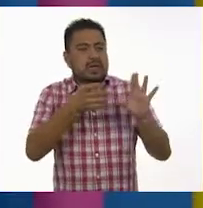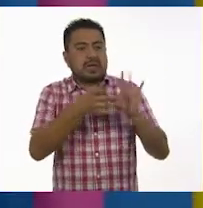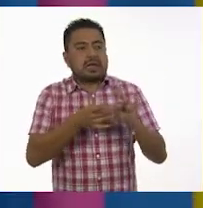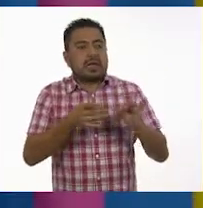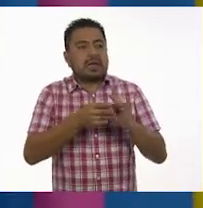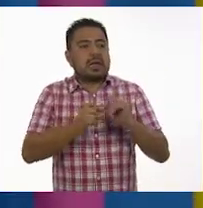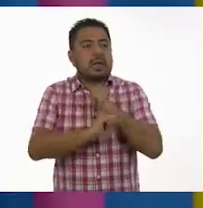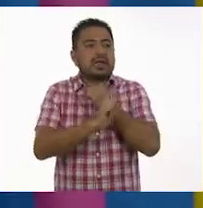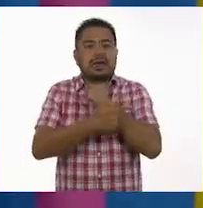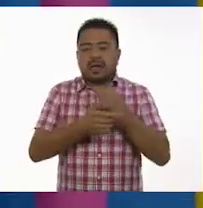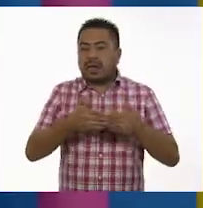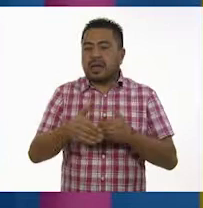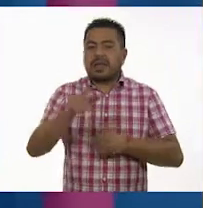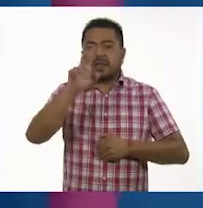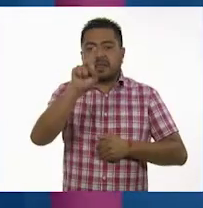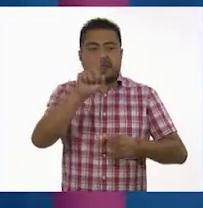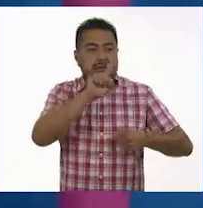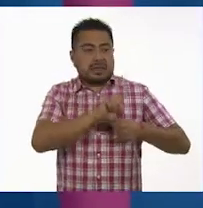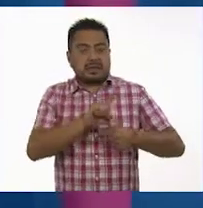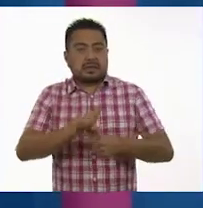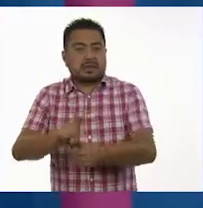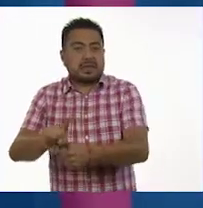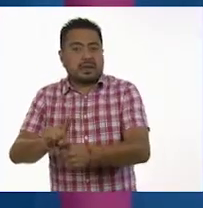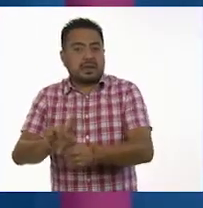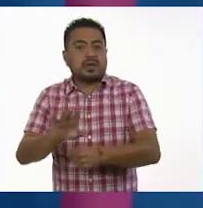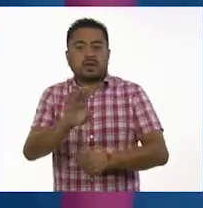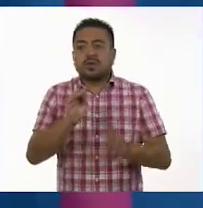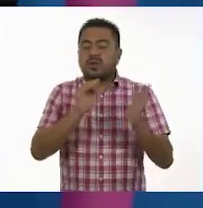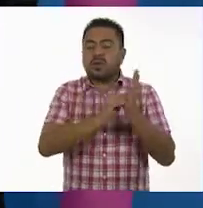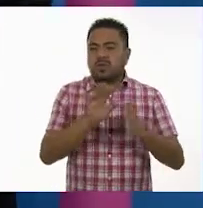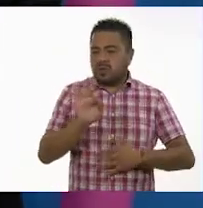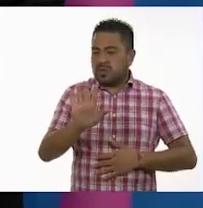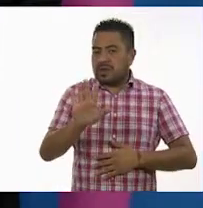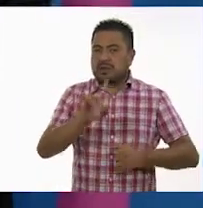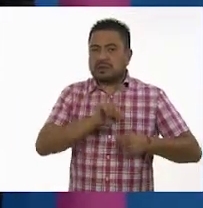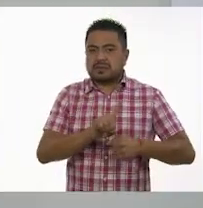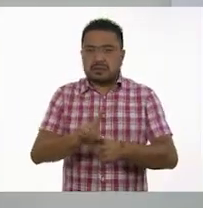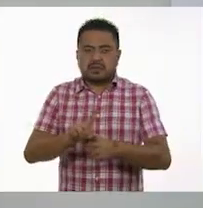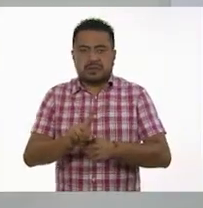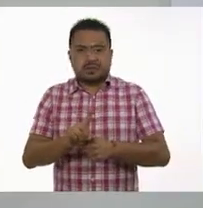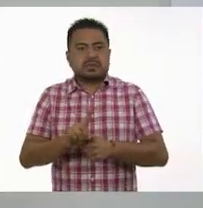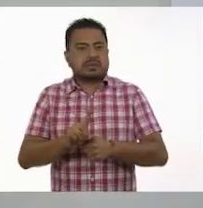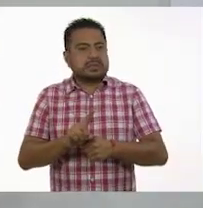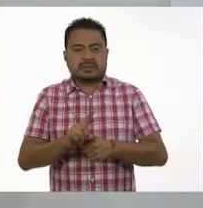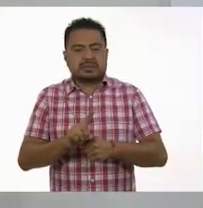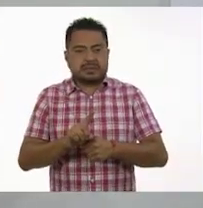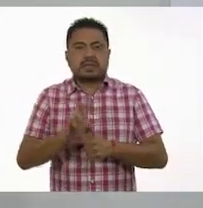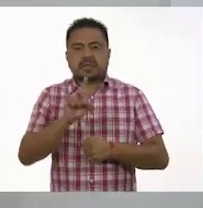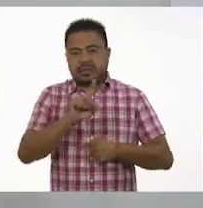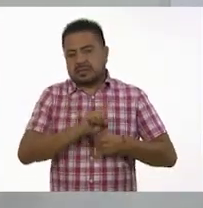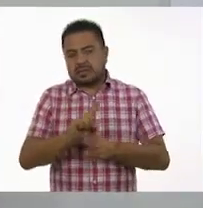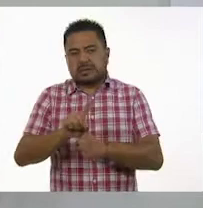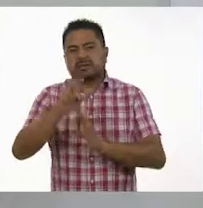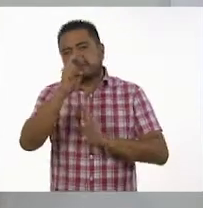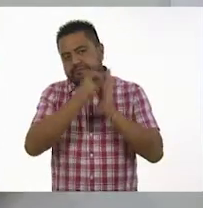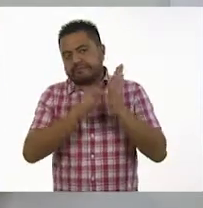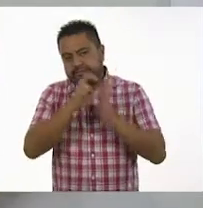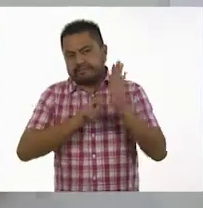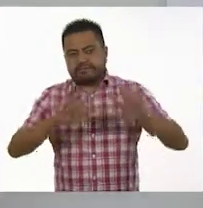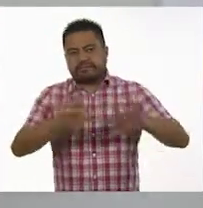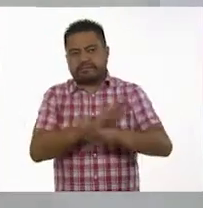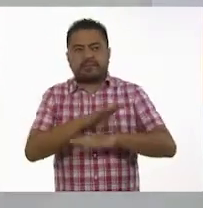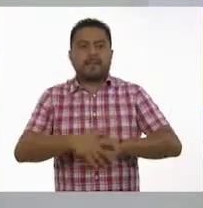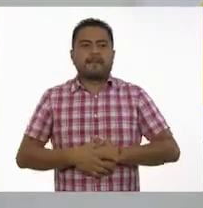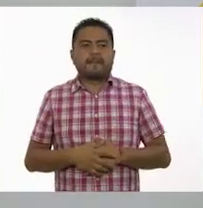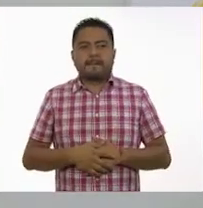el periodo de gestación es de 30 días. ¿Tú puestas 45? 45, 30. Vamos a corregirlo rápidamente.